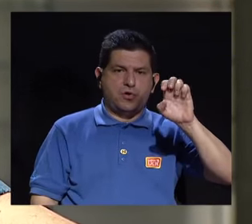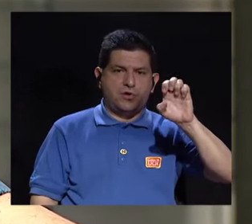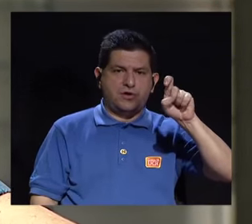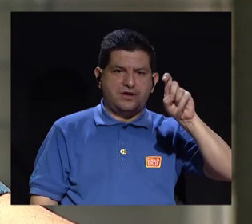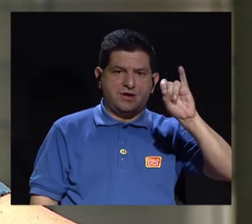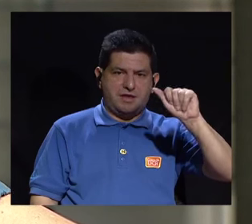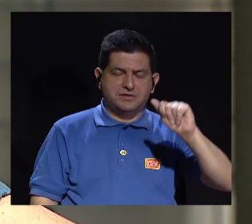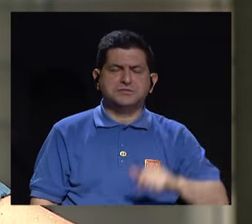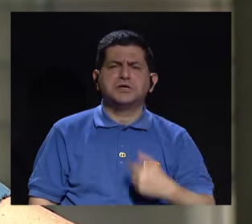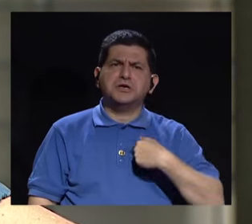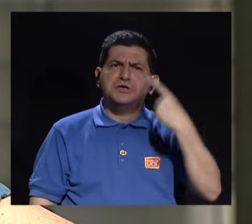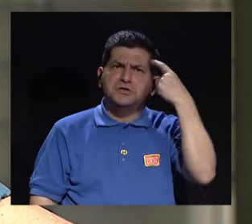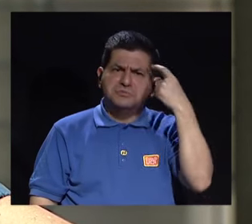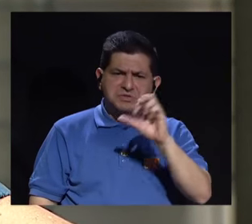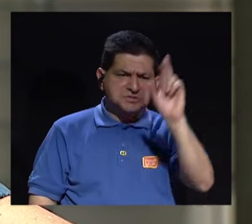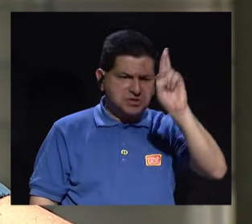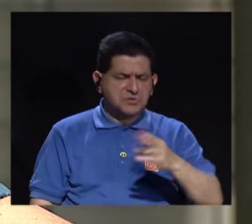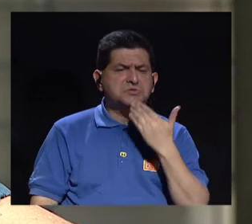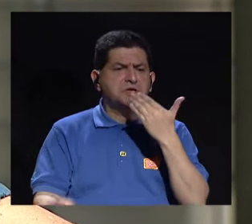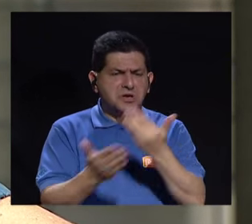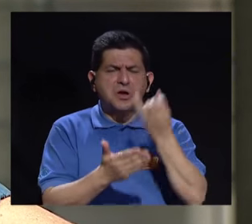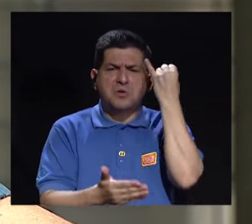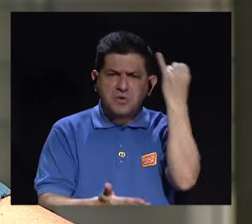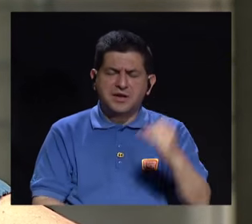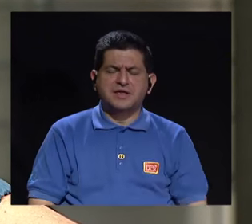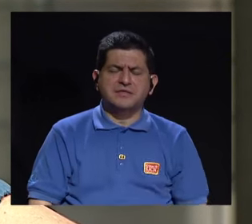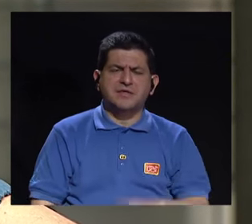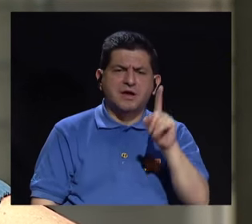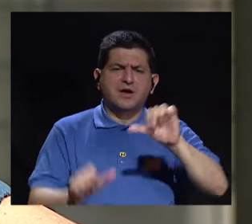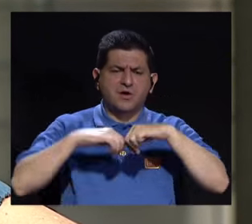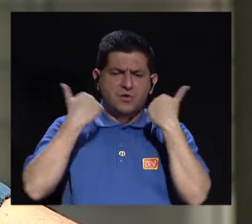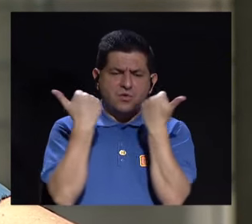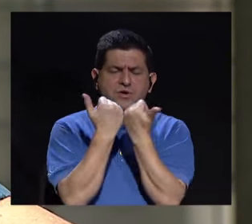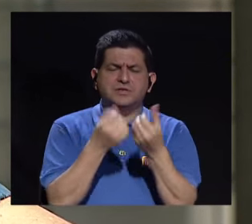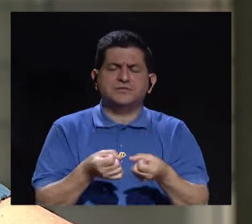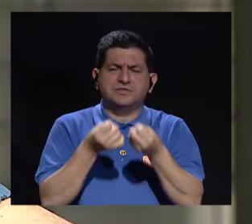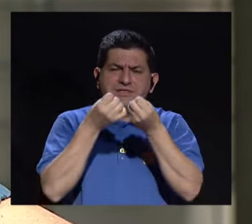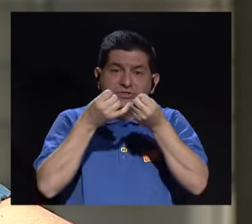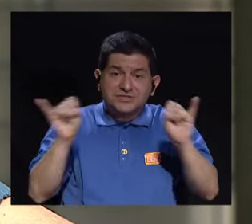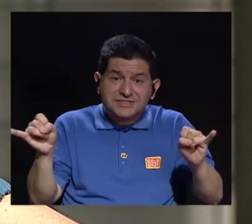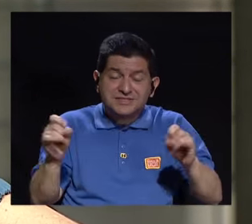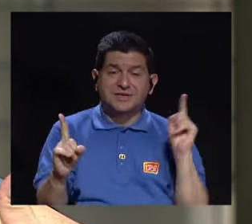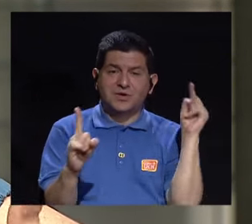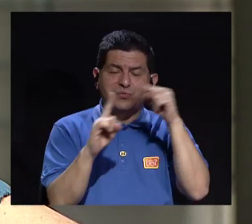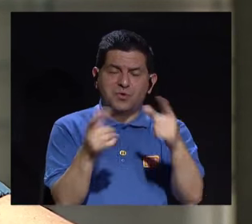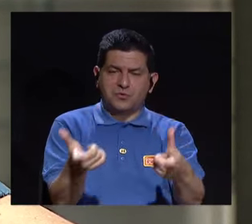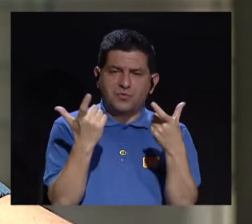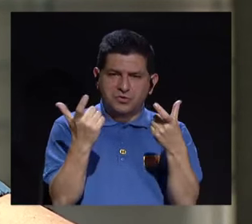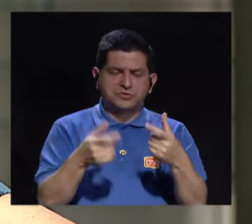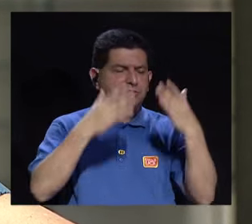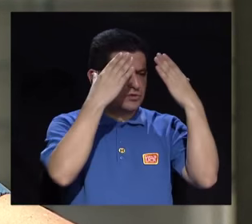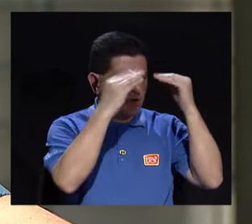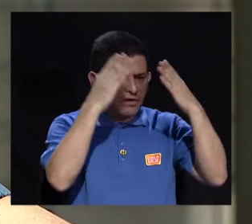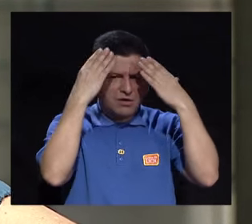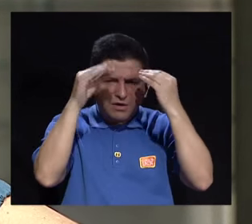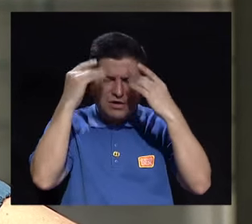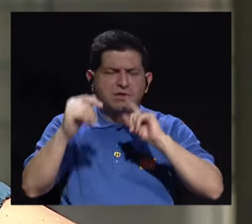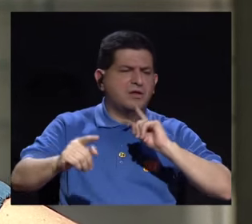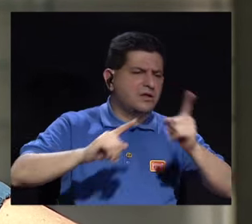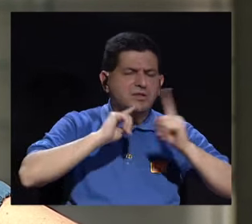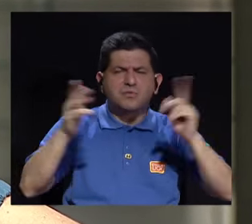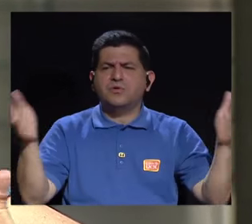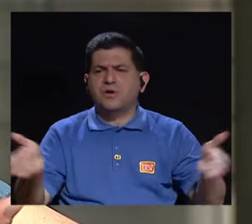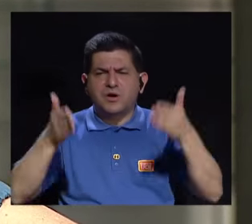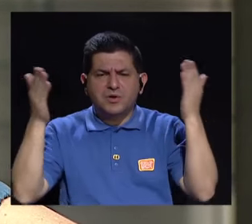pensé que era una buena iniciativa poder crear una asociación sin fines de lucro donde pudiéramos informar, donde podríamos